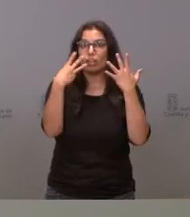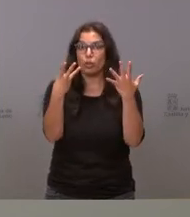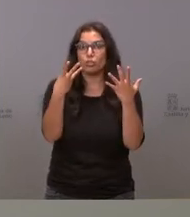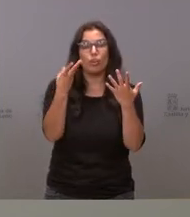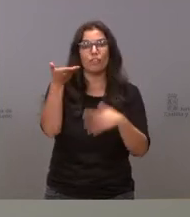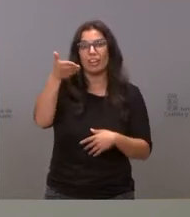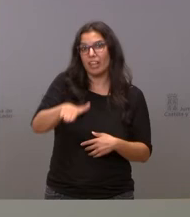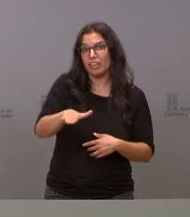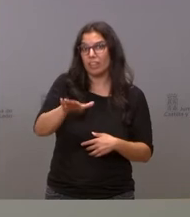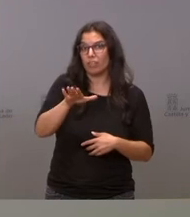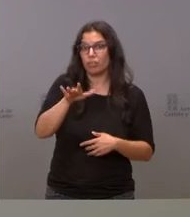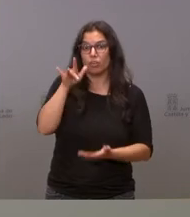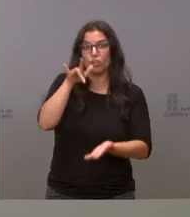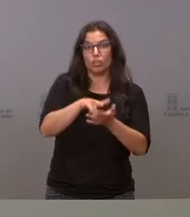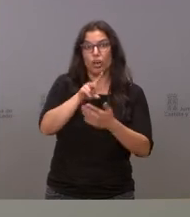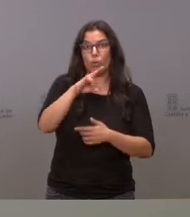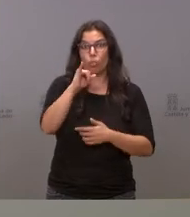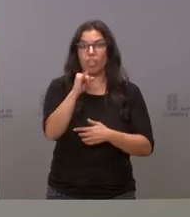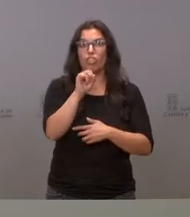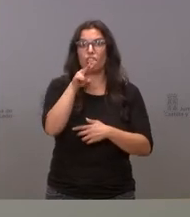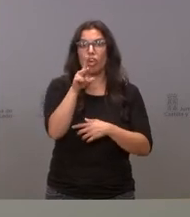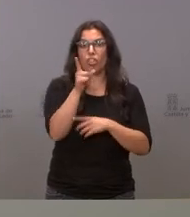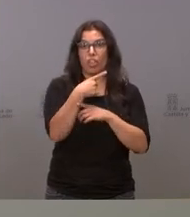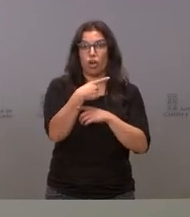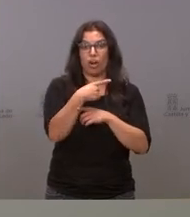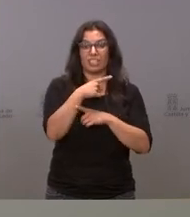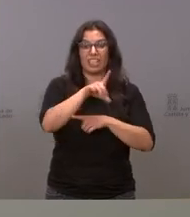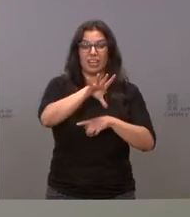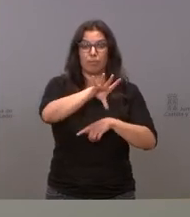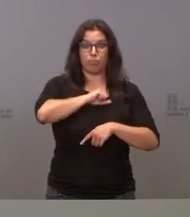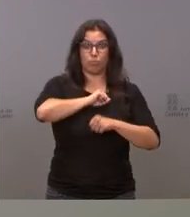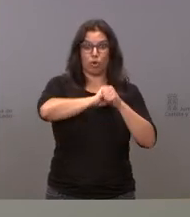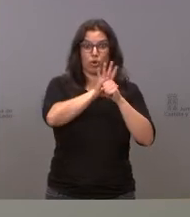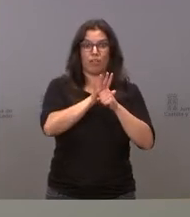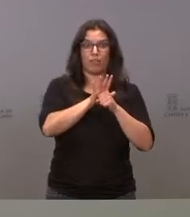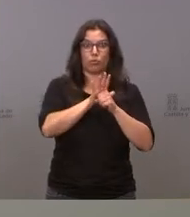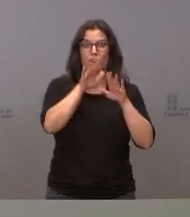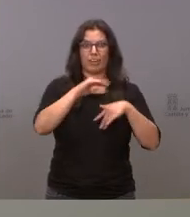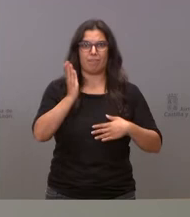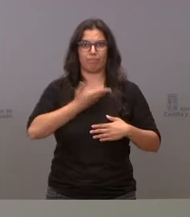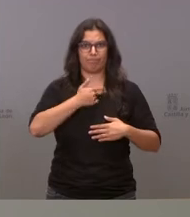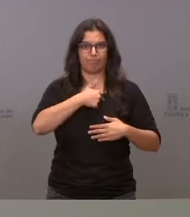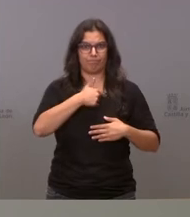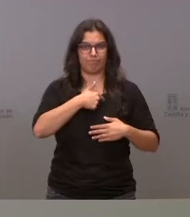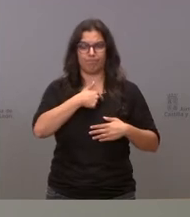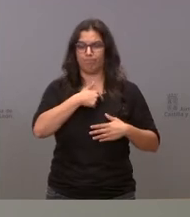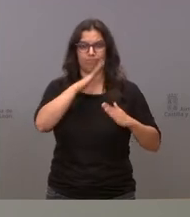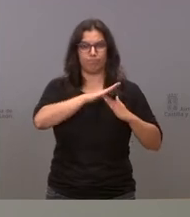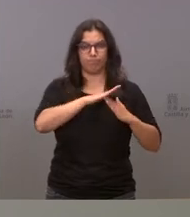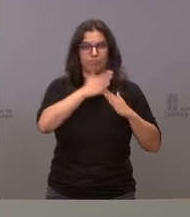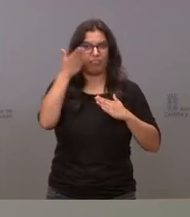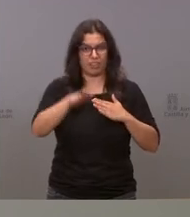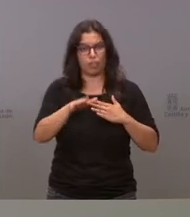tras estar 12 horas en una UCI por una infección por coronavirus una miocarditis por coronavirus o sea que estas cosas